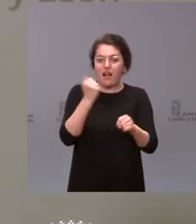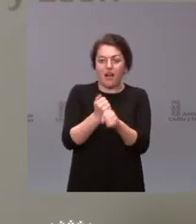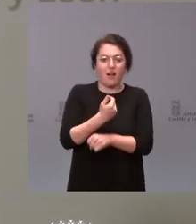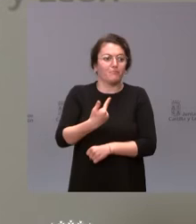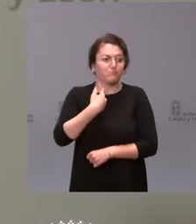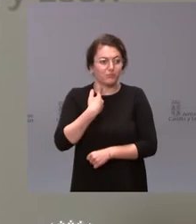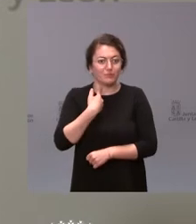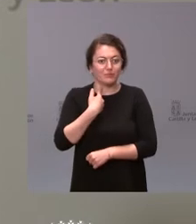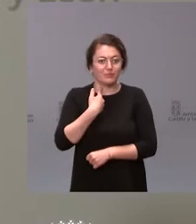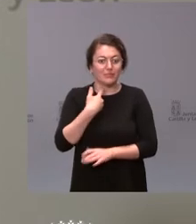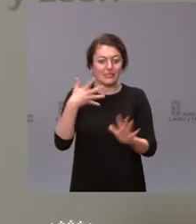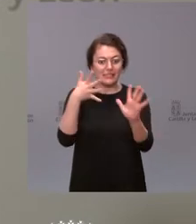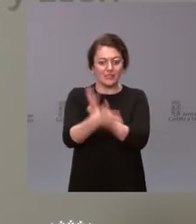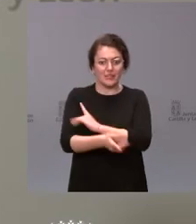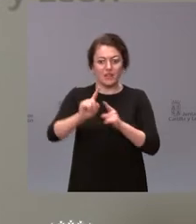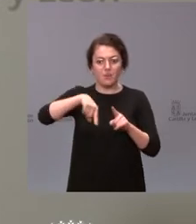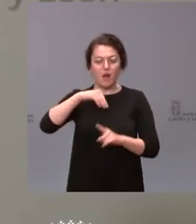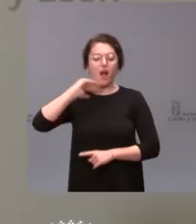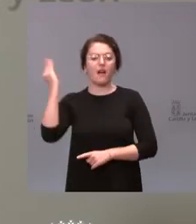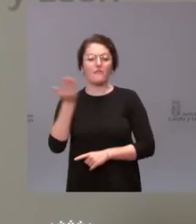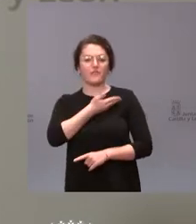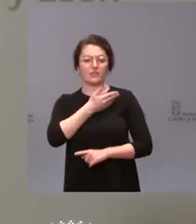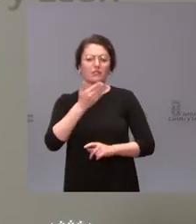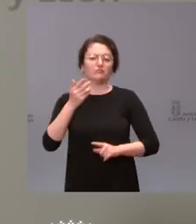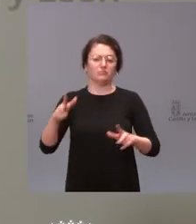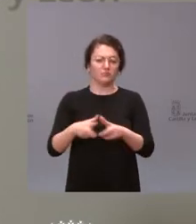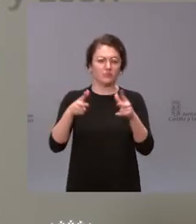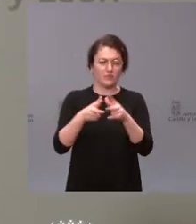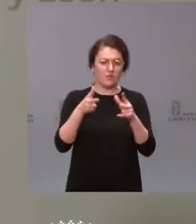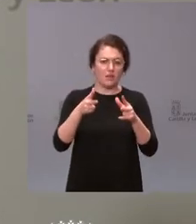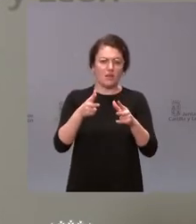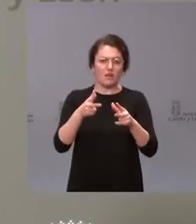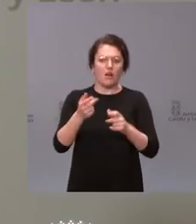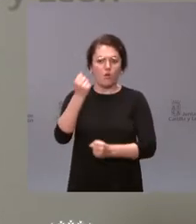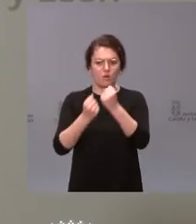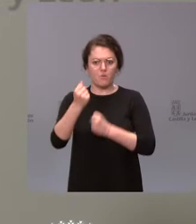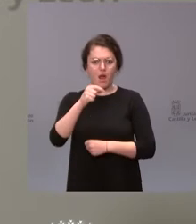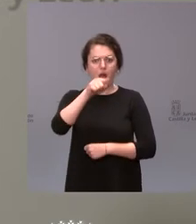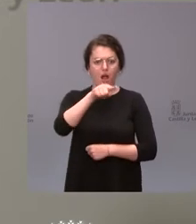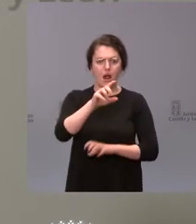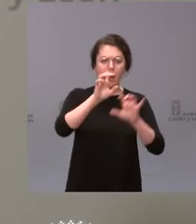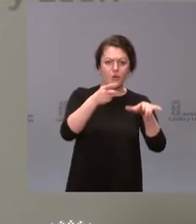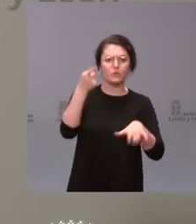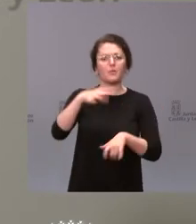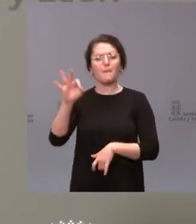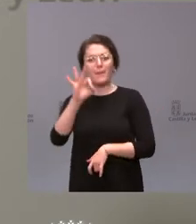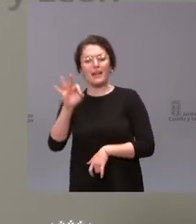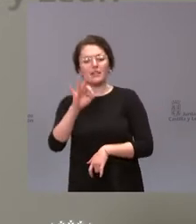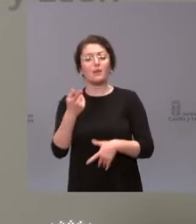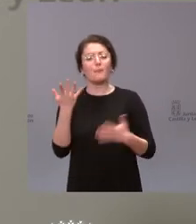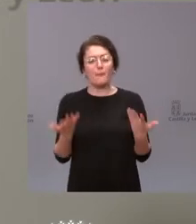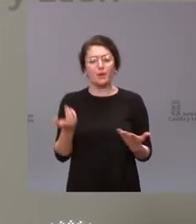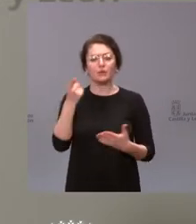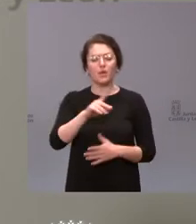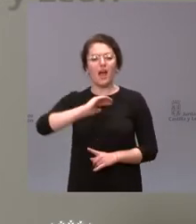tenido consecuencias sociales y económicas sobre la provincia de León y también de Palencia, pero que también lo está teniendo en términos de impacto sobre el precio